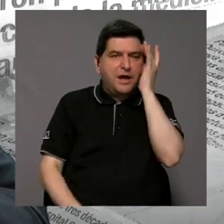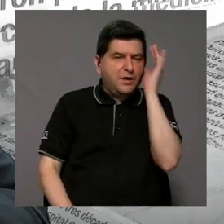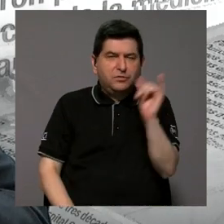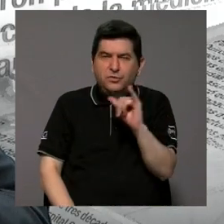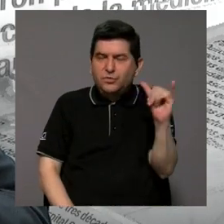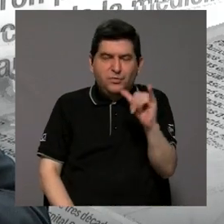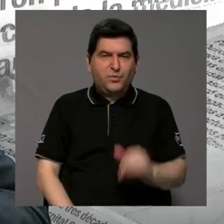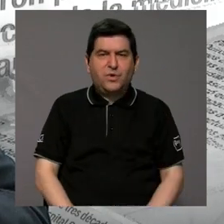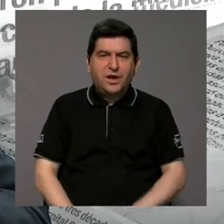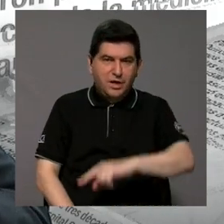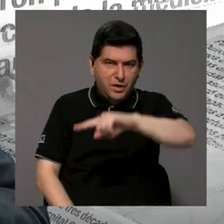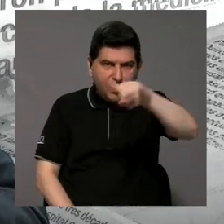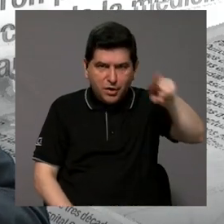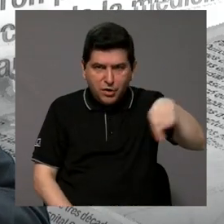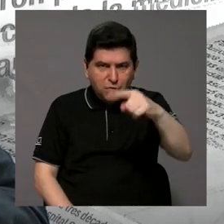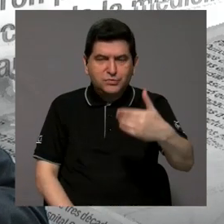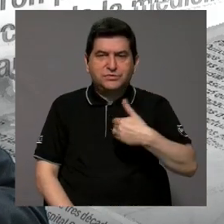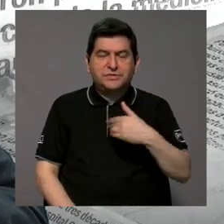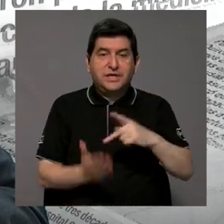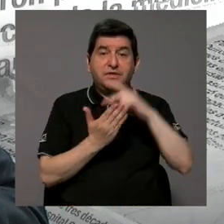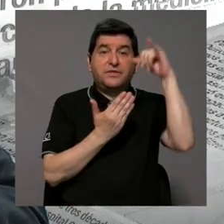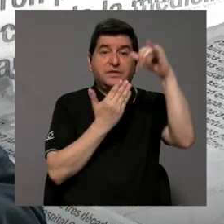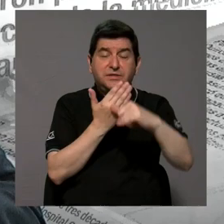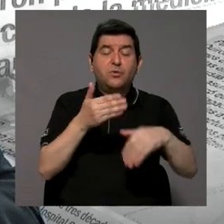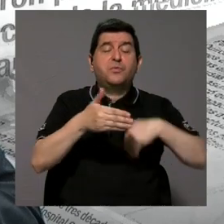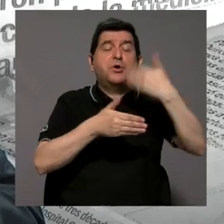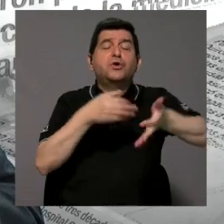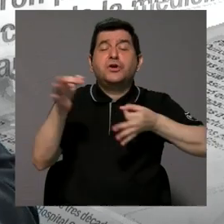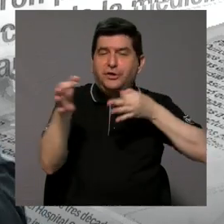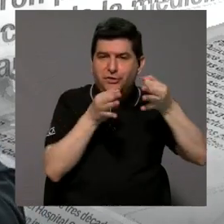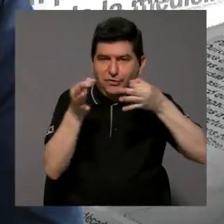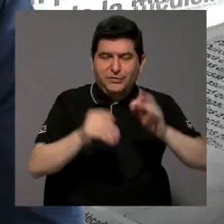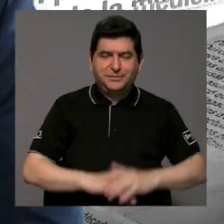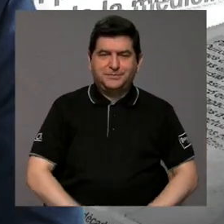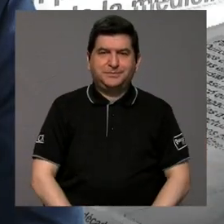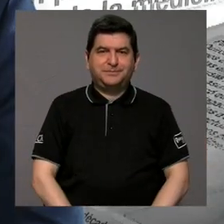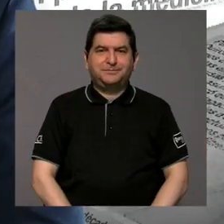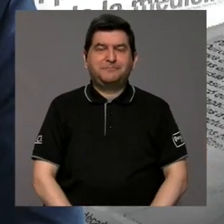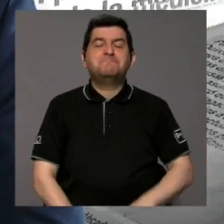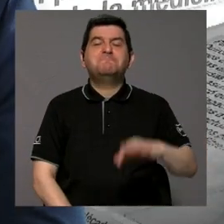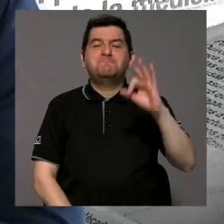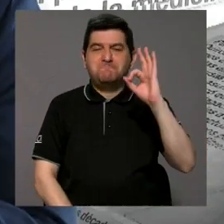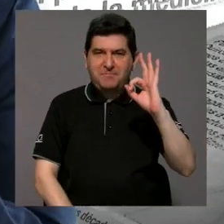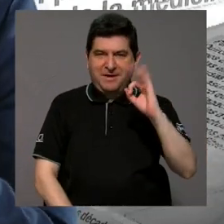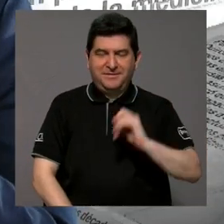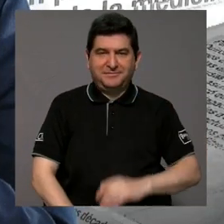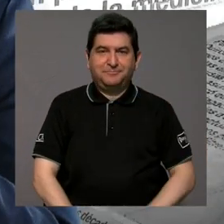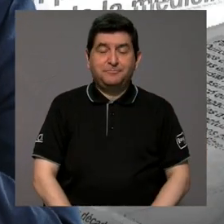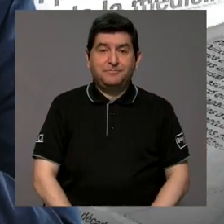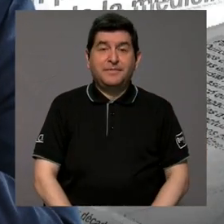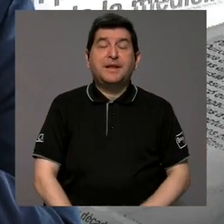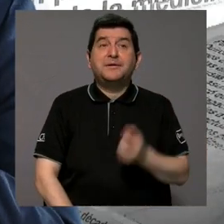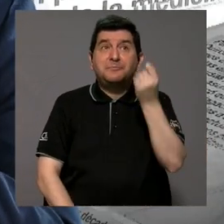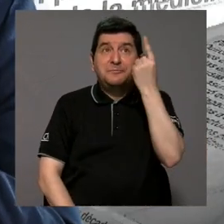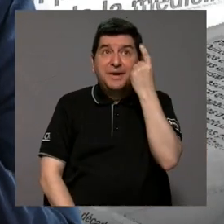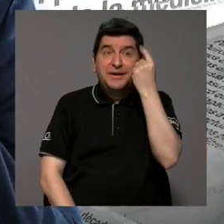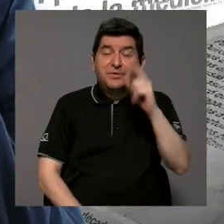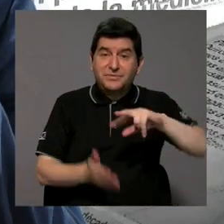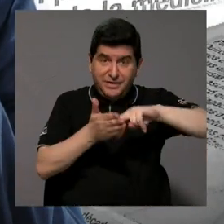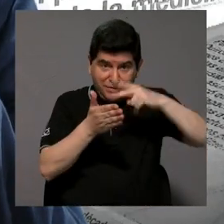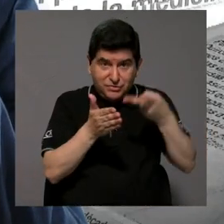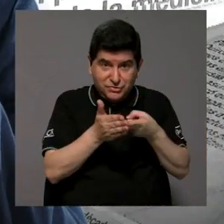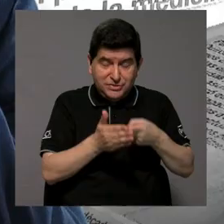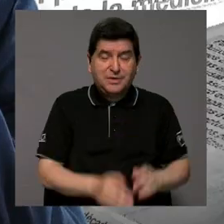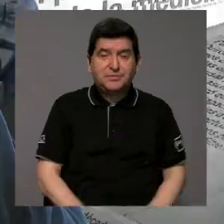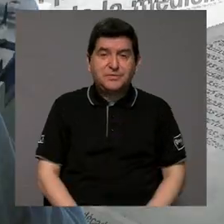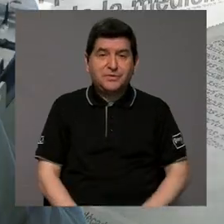que tienen ustedes desde un proyecto que ya les vamos a contar al público. Ok. Bueno, para entender un poco más el concepto de la